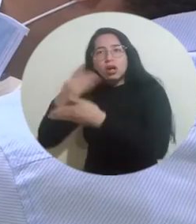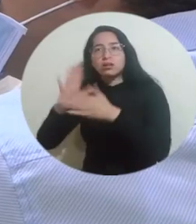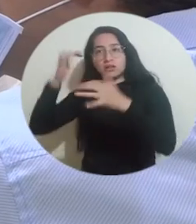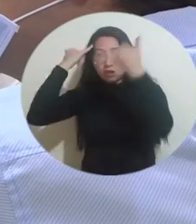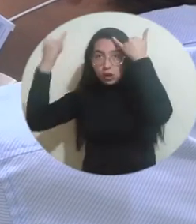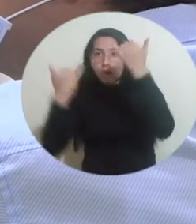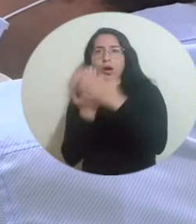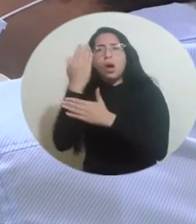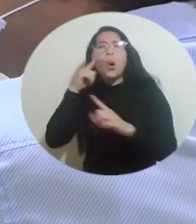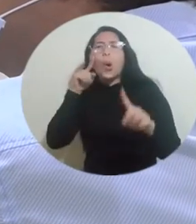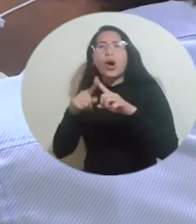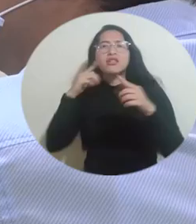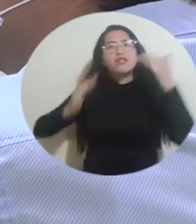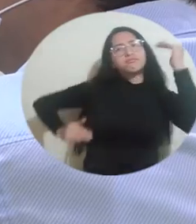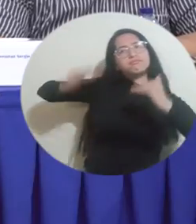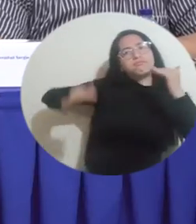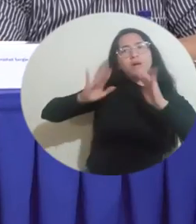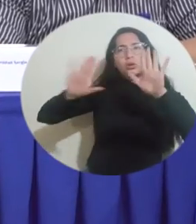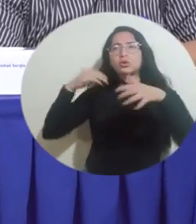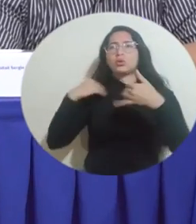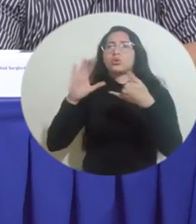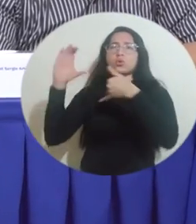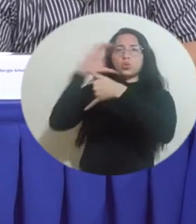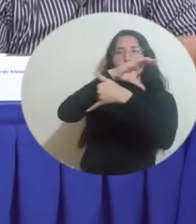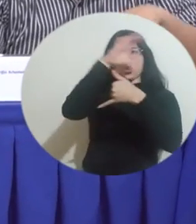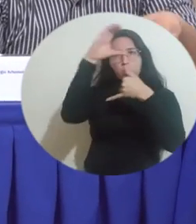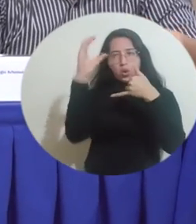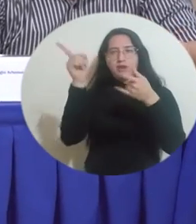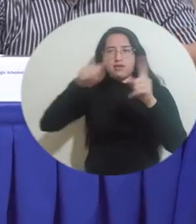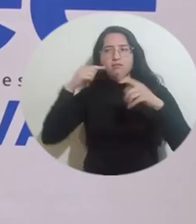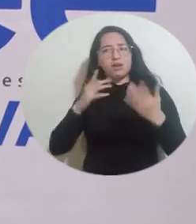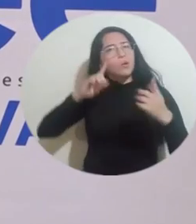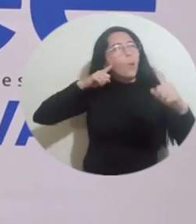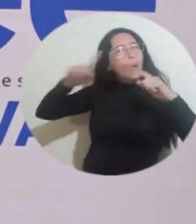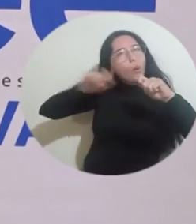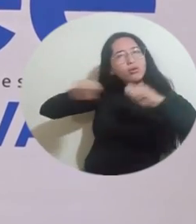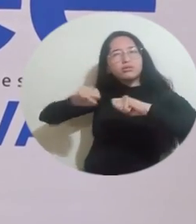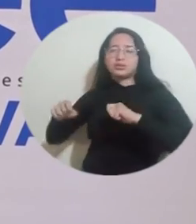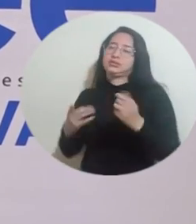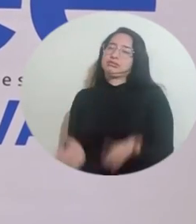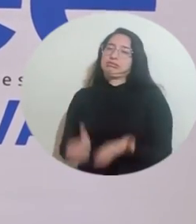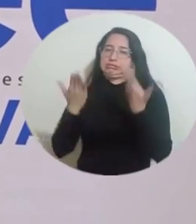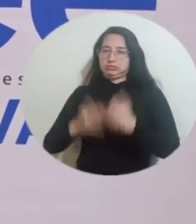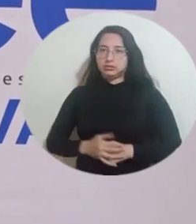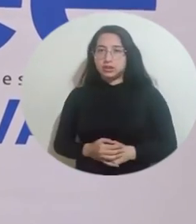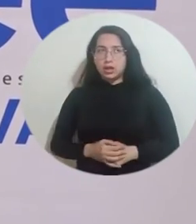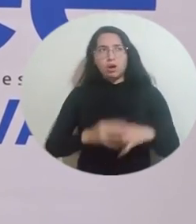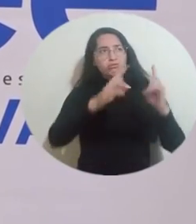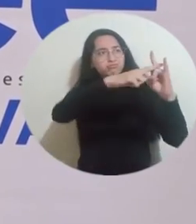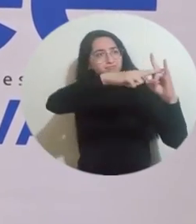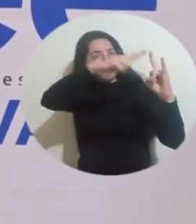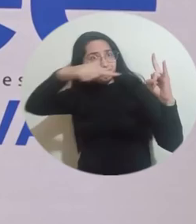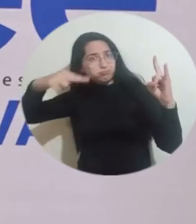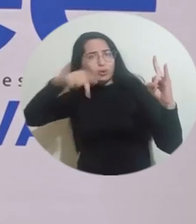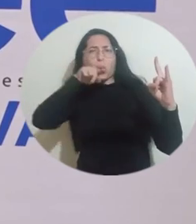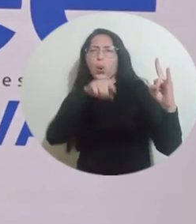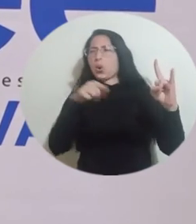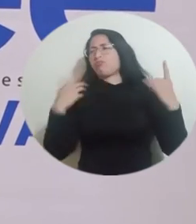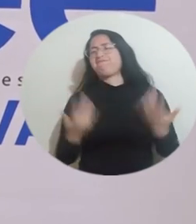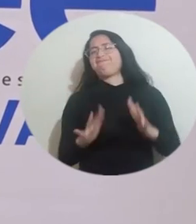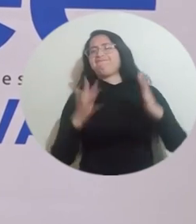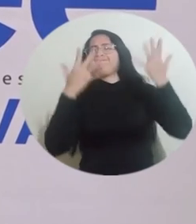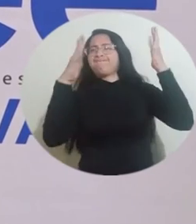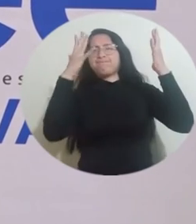de innovación para el desarrollo y la competitividad de la región Caribe. Felicitar a la Universidad de Magdalena porque es el puente